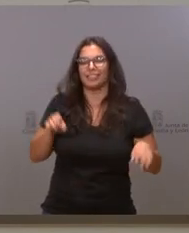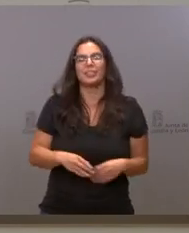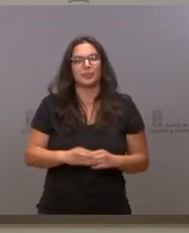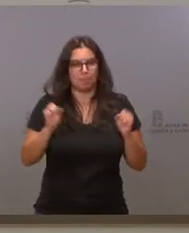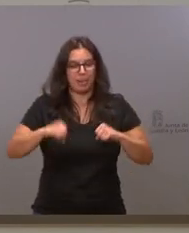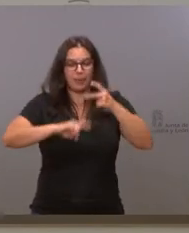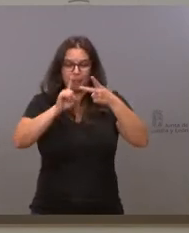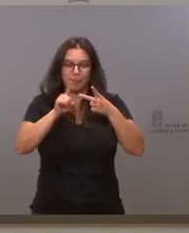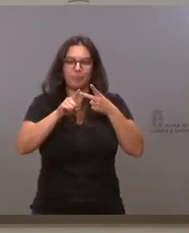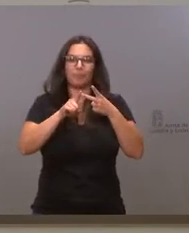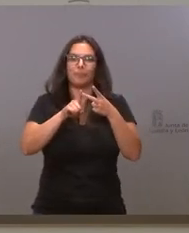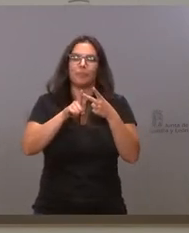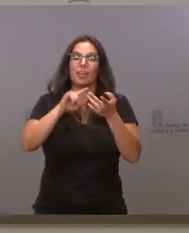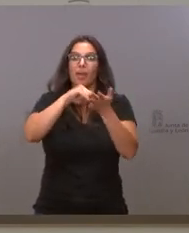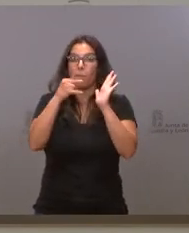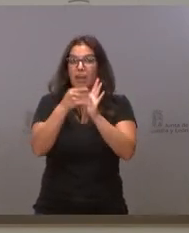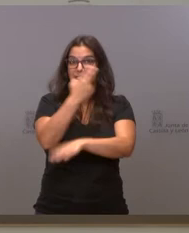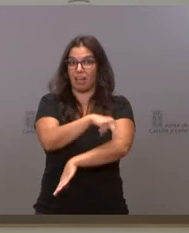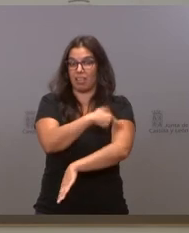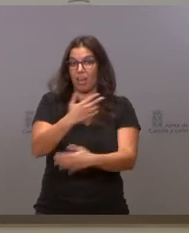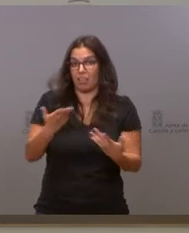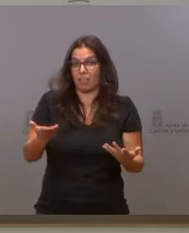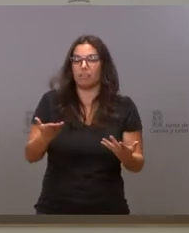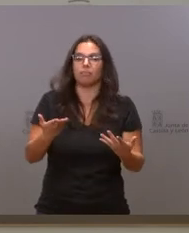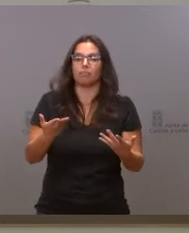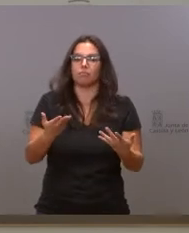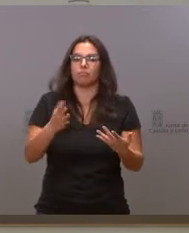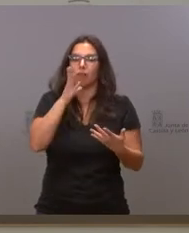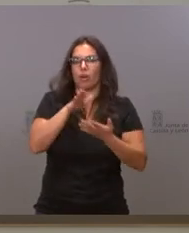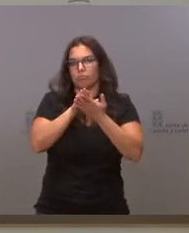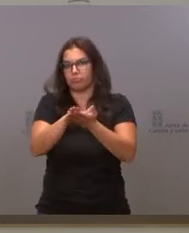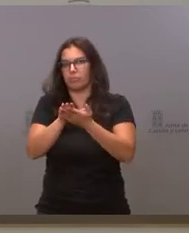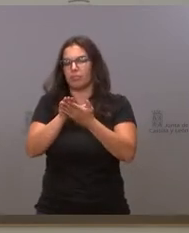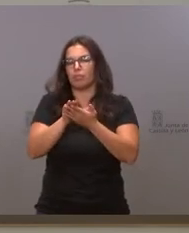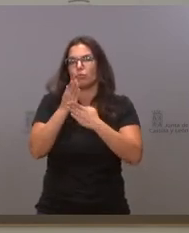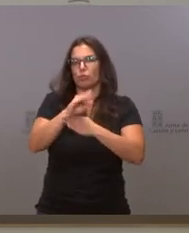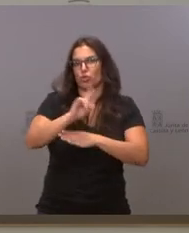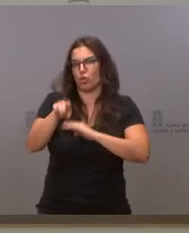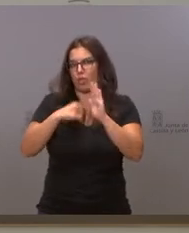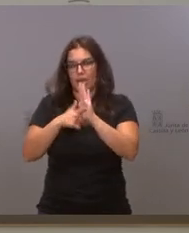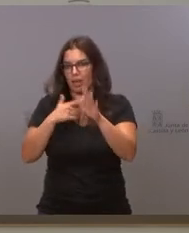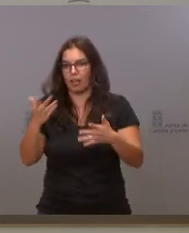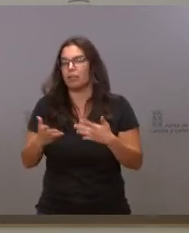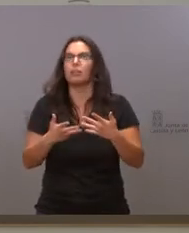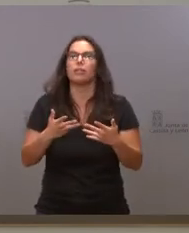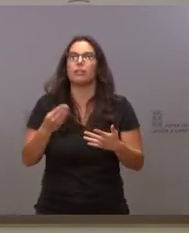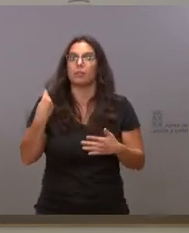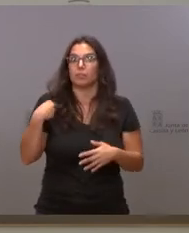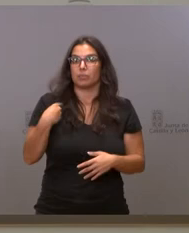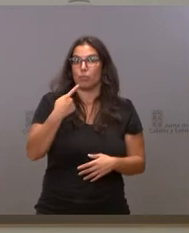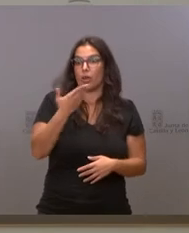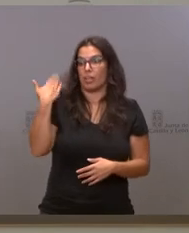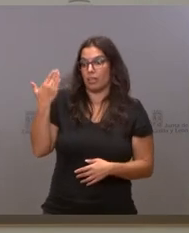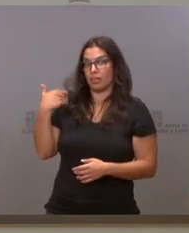quería preguntarle, el plan de sanidad entonces, que ahora viene con la PNL y demás, no ha cambiado en nada a lo que proponía Sanidad hace unas